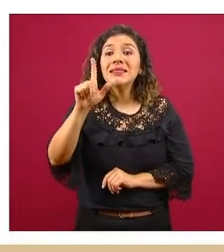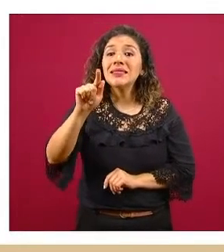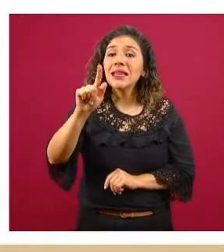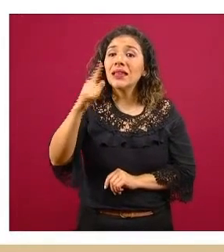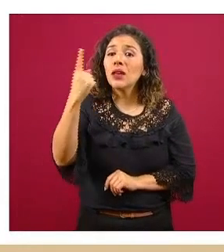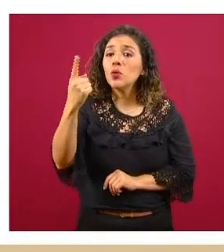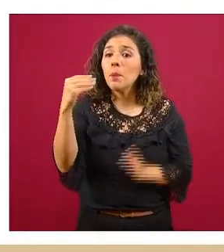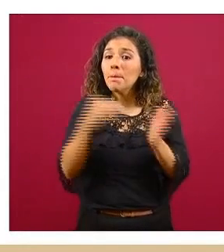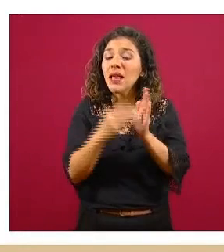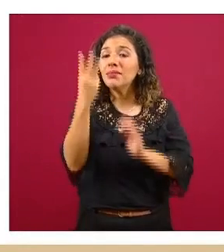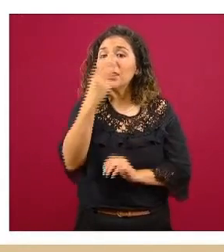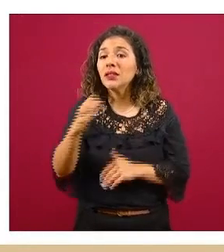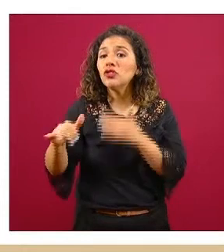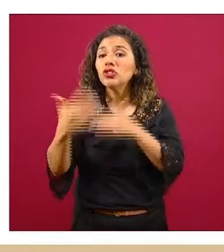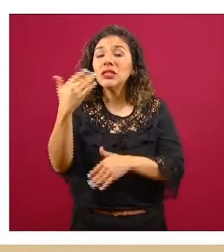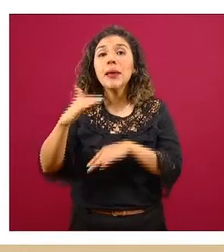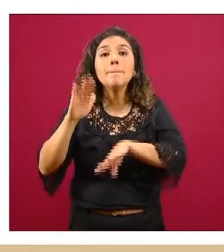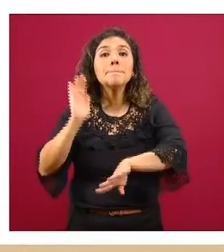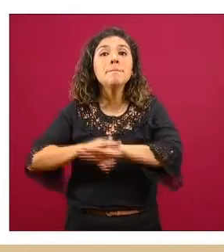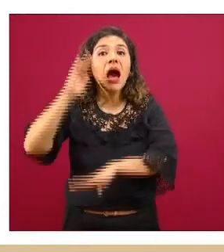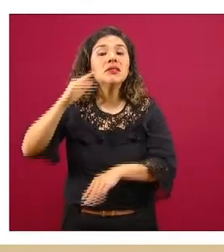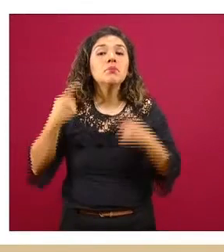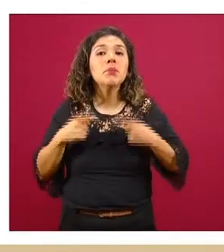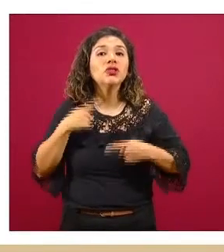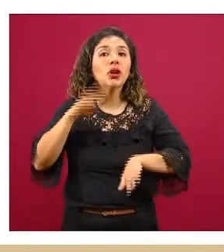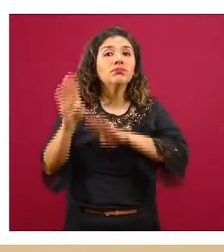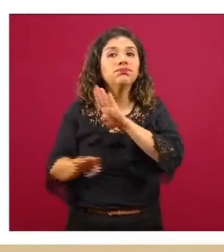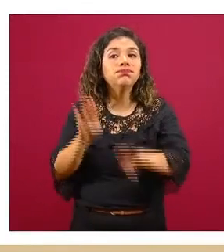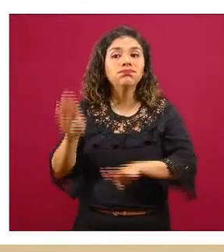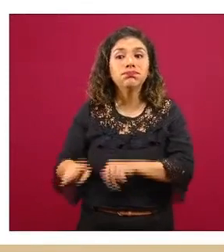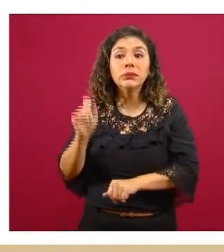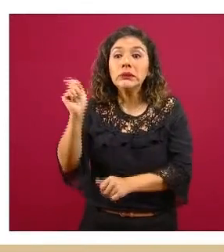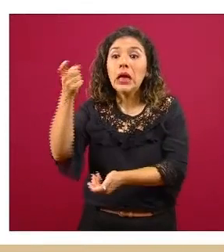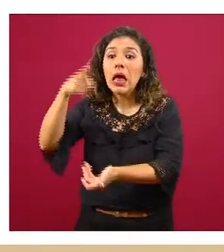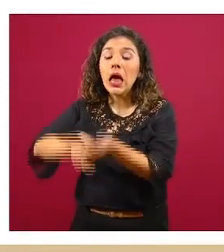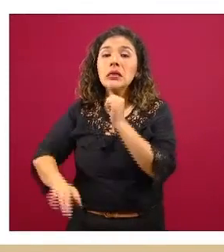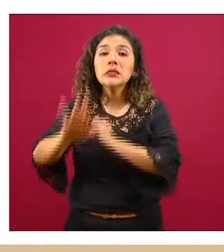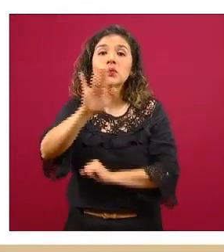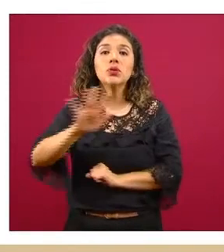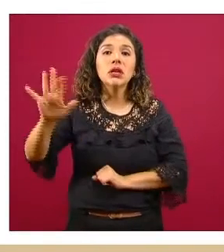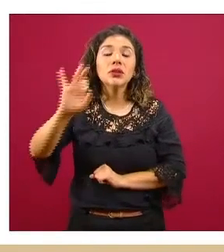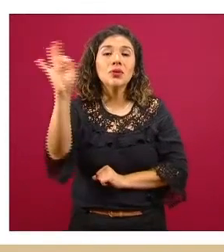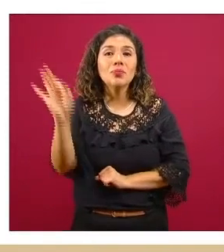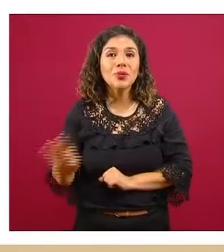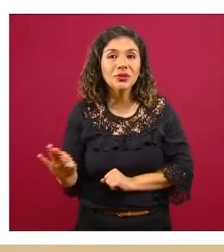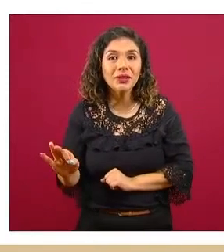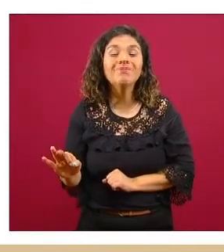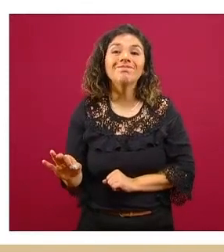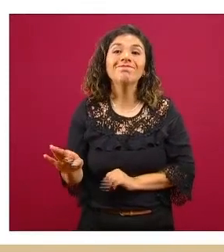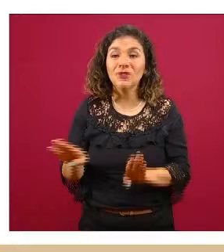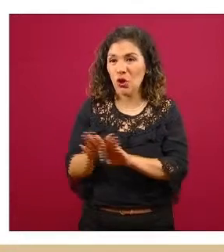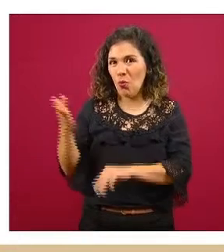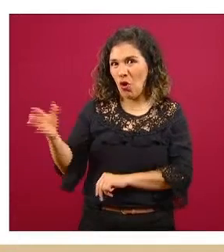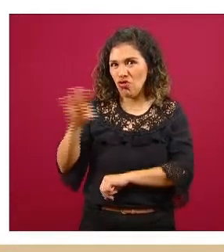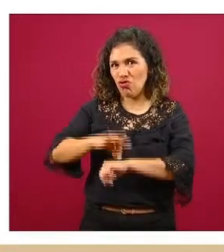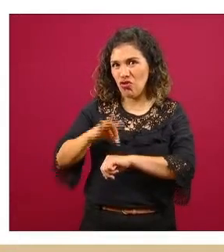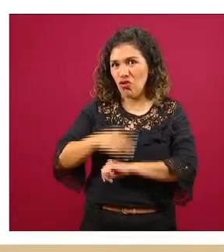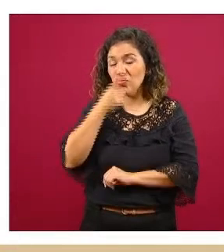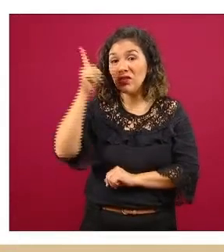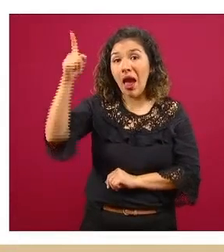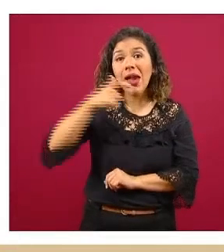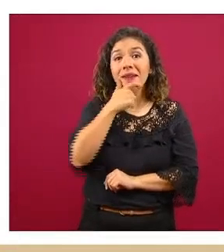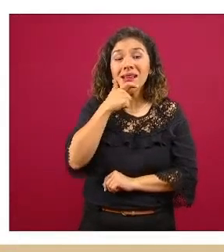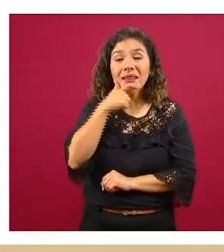de exceso en estos 20 estados y esto representa un 55% ya lo comentaba el doctor Janmar Gavastu que en